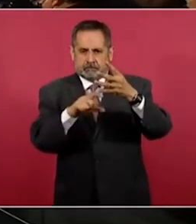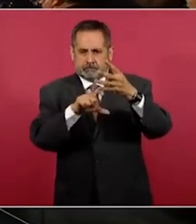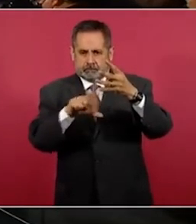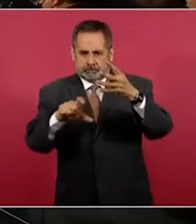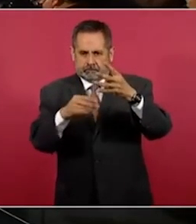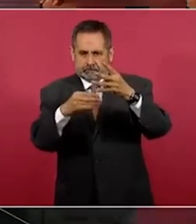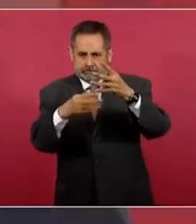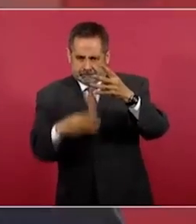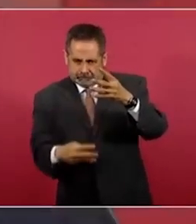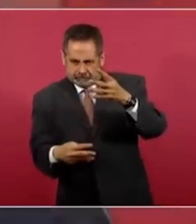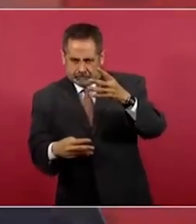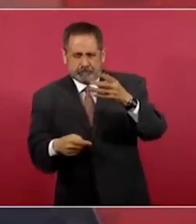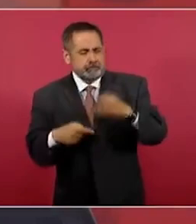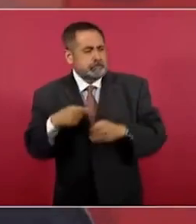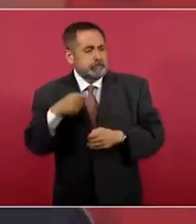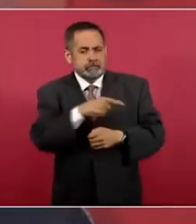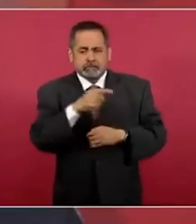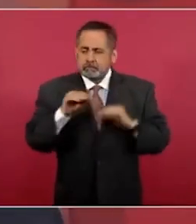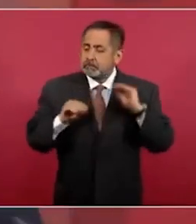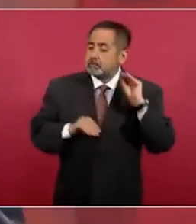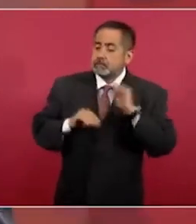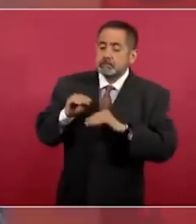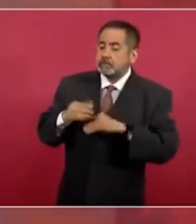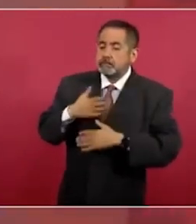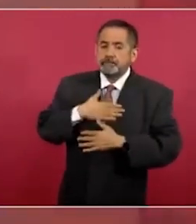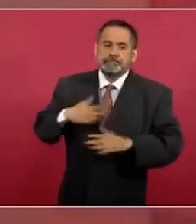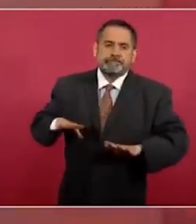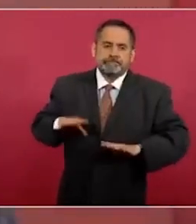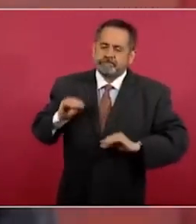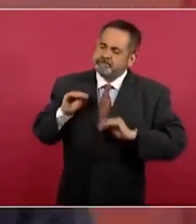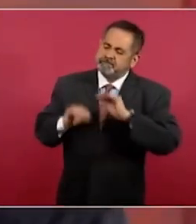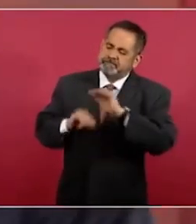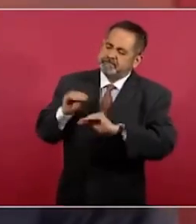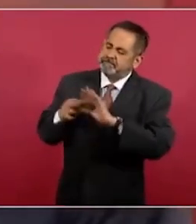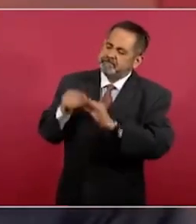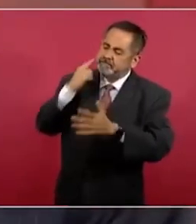sus intereses, que